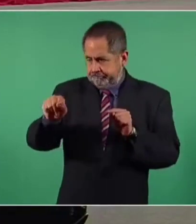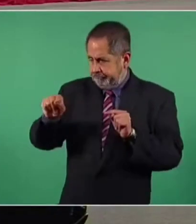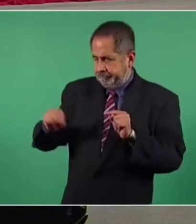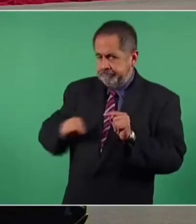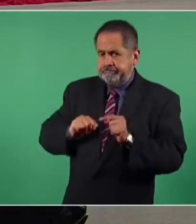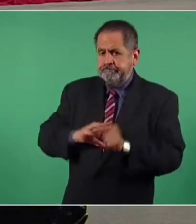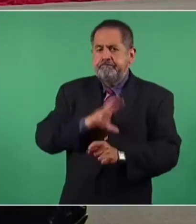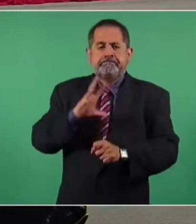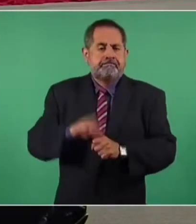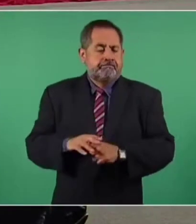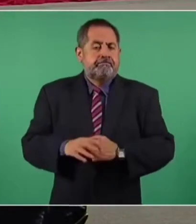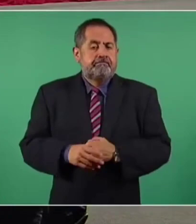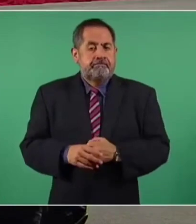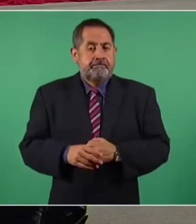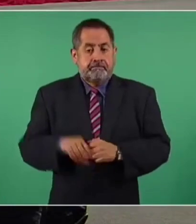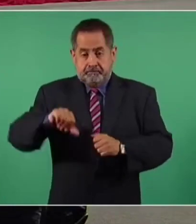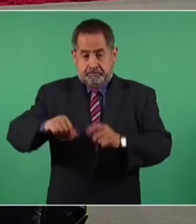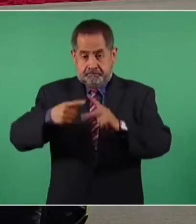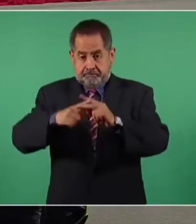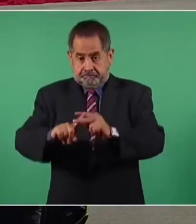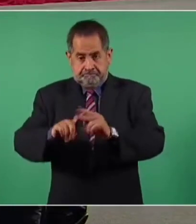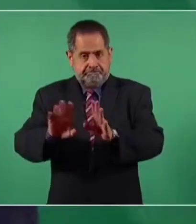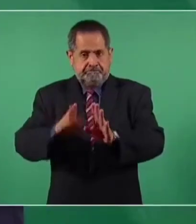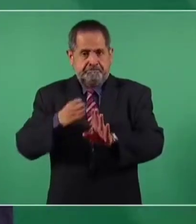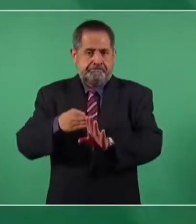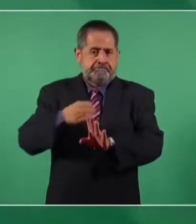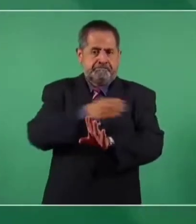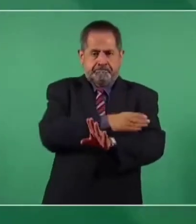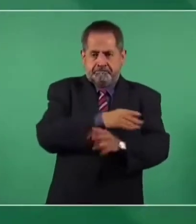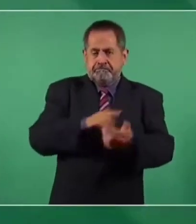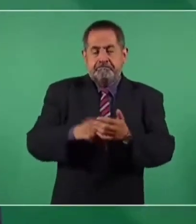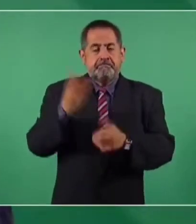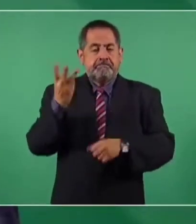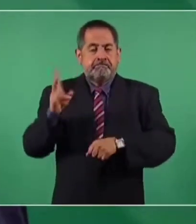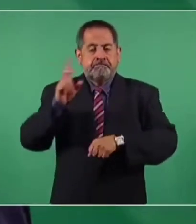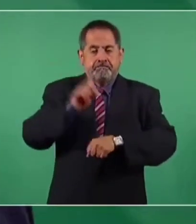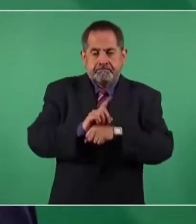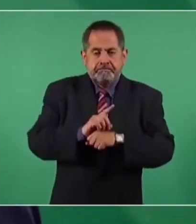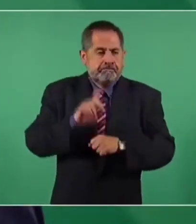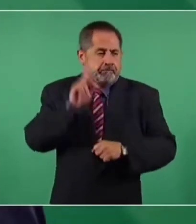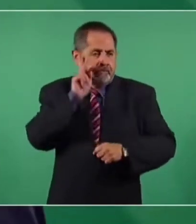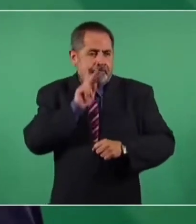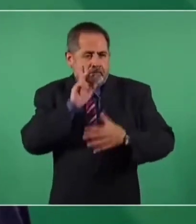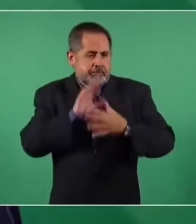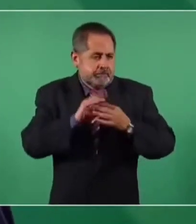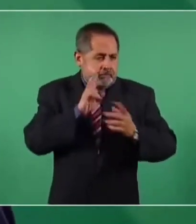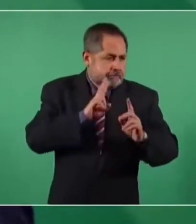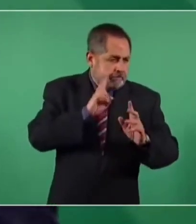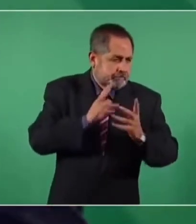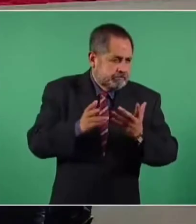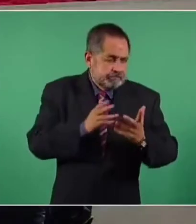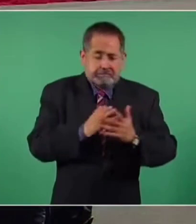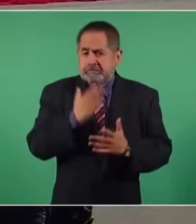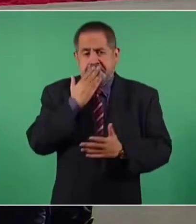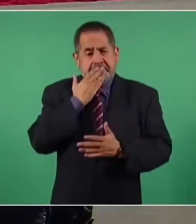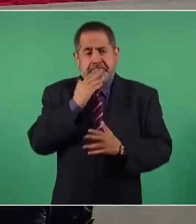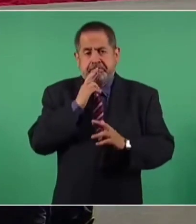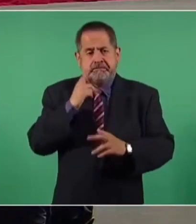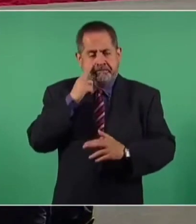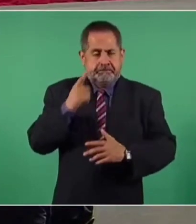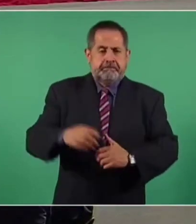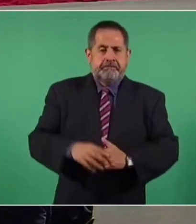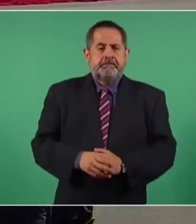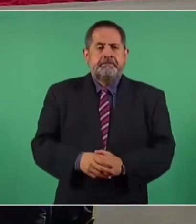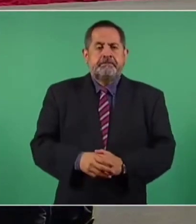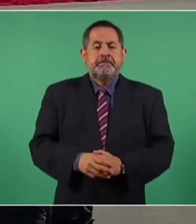tuvimos tres días de prueba con los siguientes resultados. El